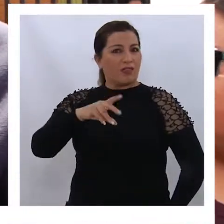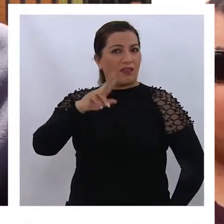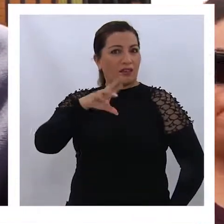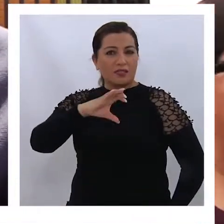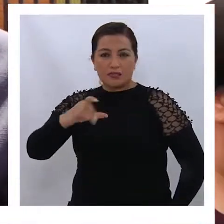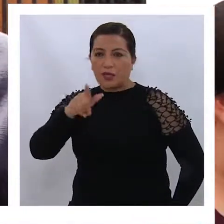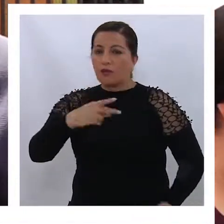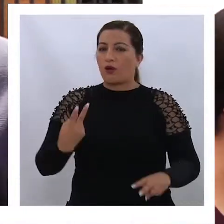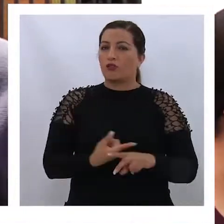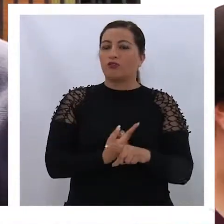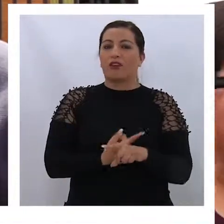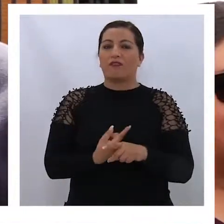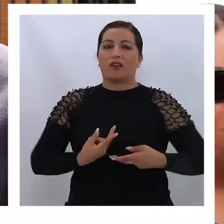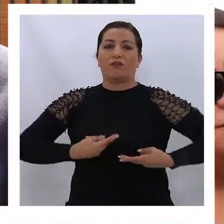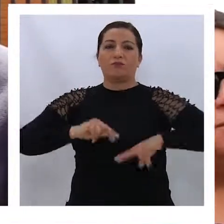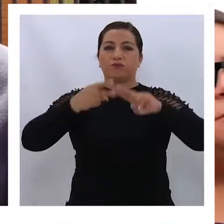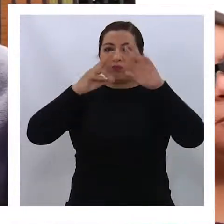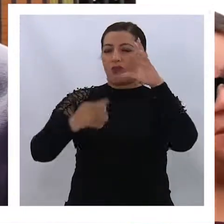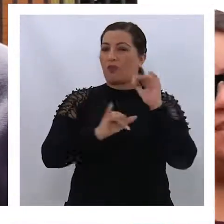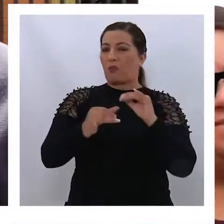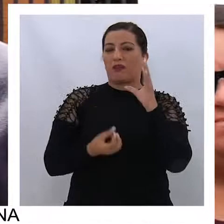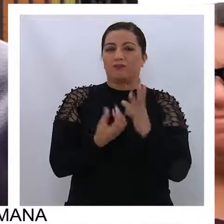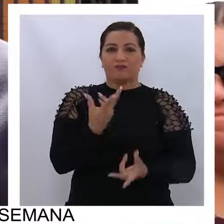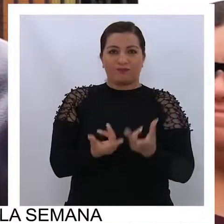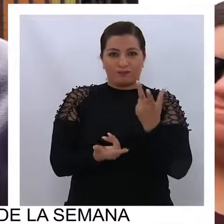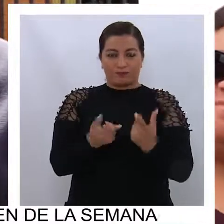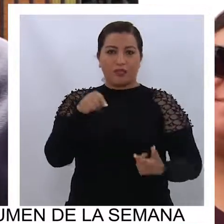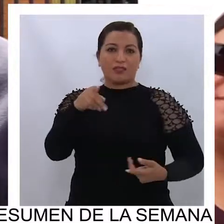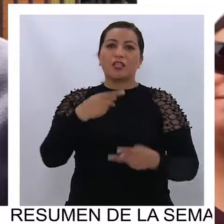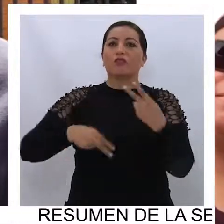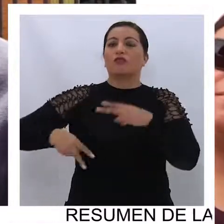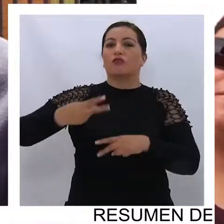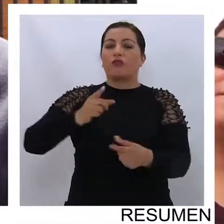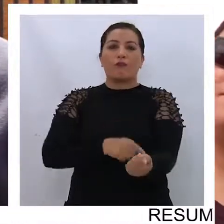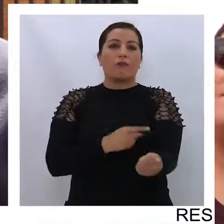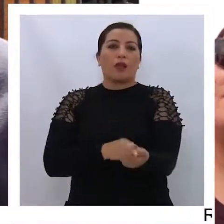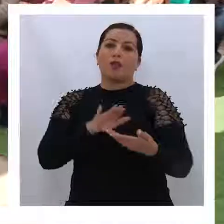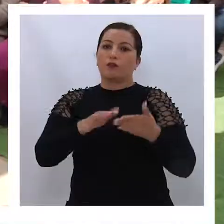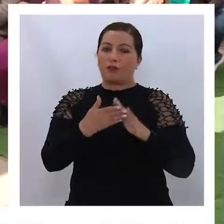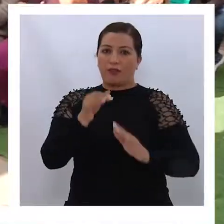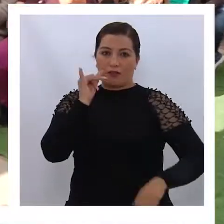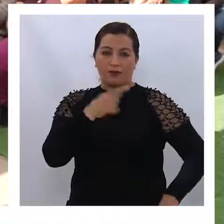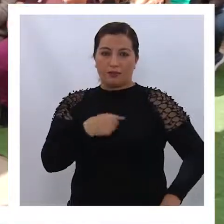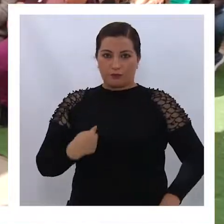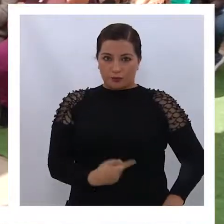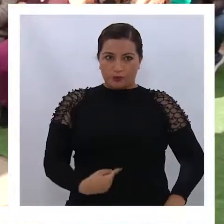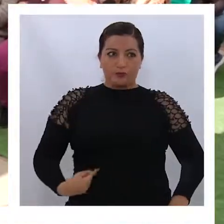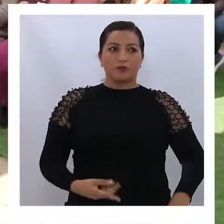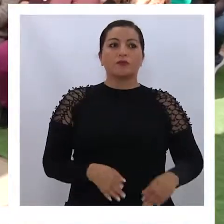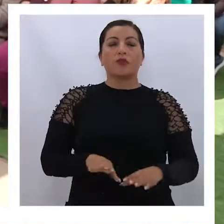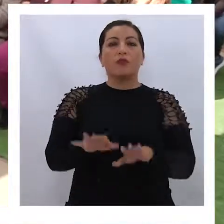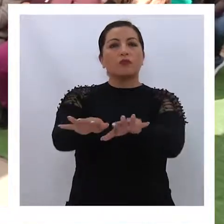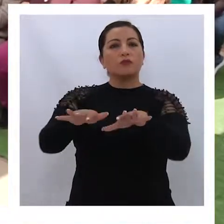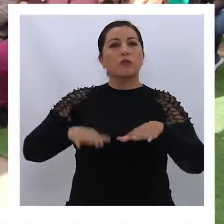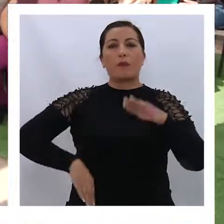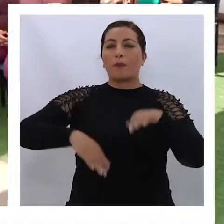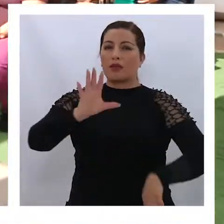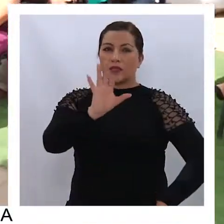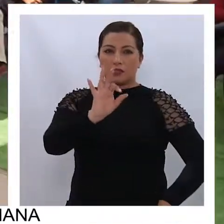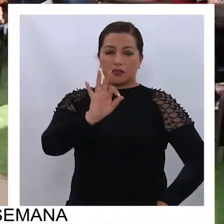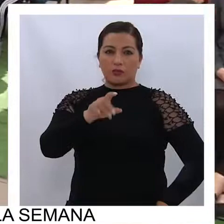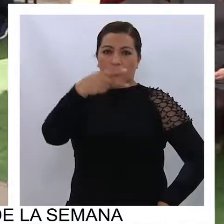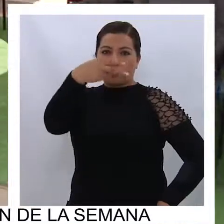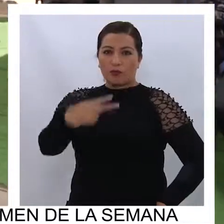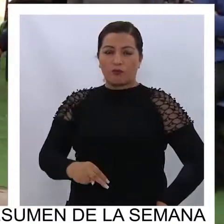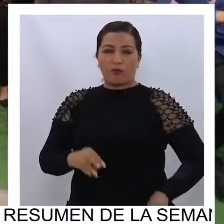levantar nuevamente desde la ceniza este espacio histórico, este espacio familiar, este espacio comunidad. Mediante una ceremonia junto a los más de